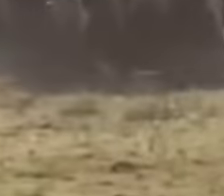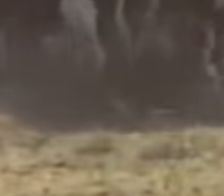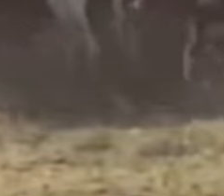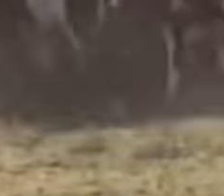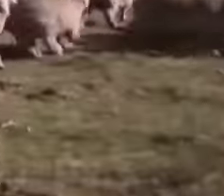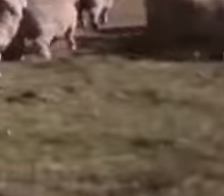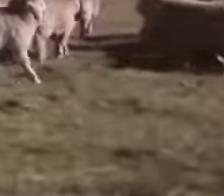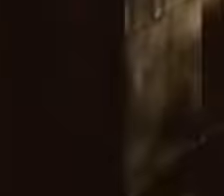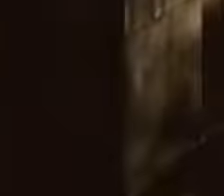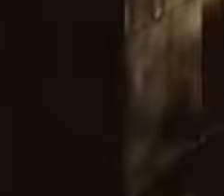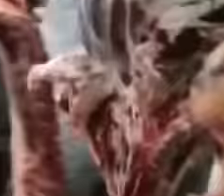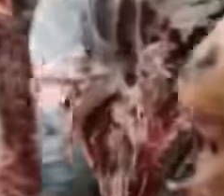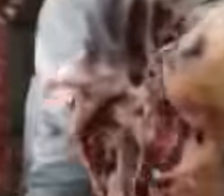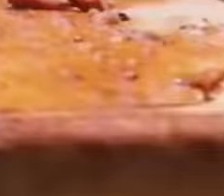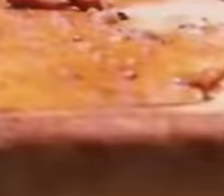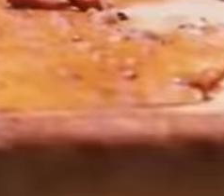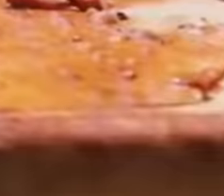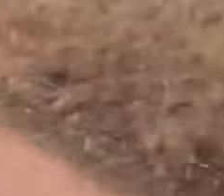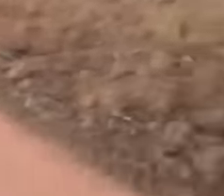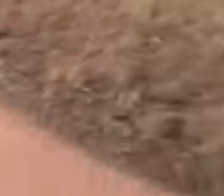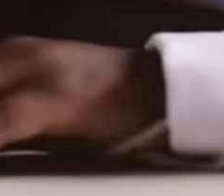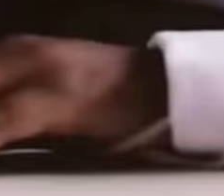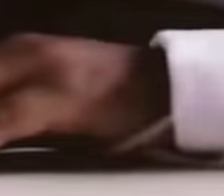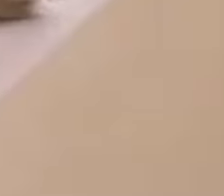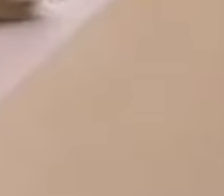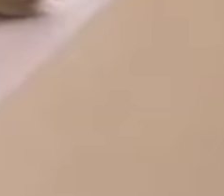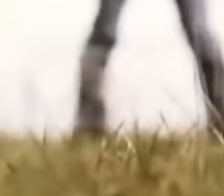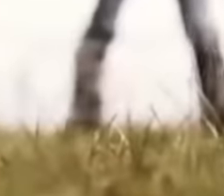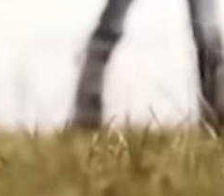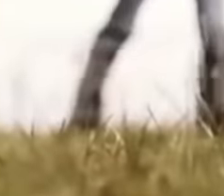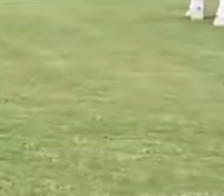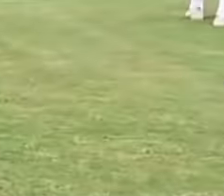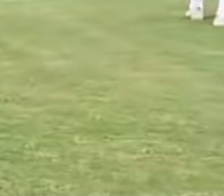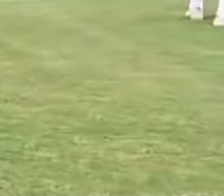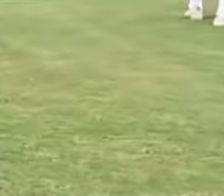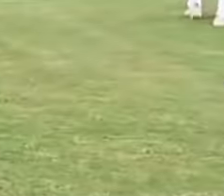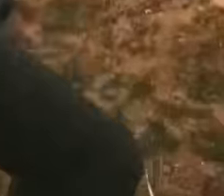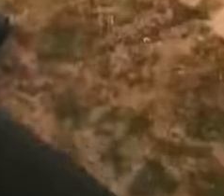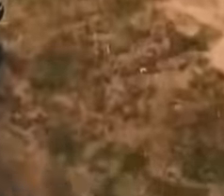Miniseries en el canal de YouTube de los medios públicos de Uruguay.